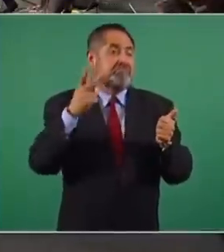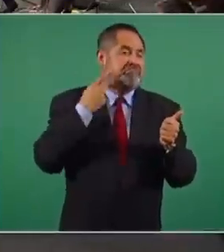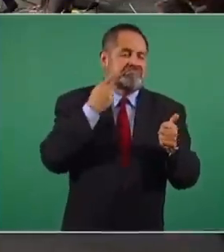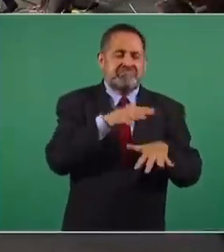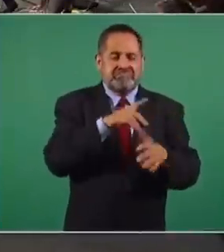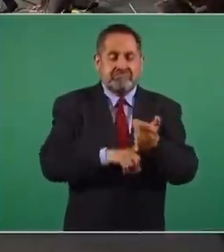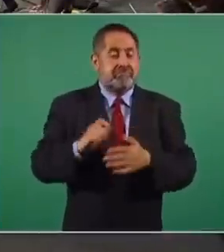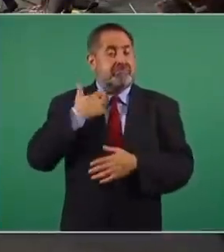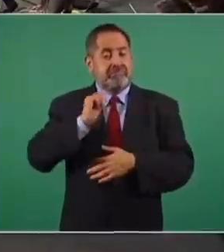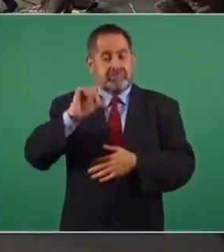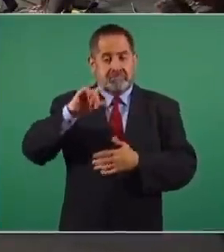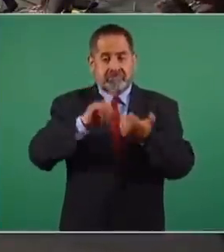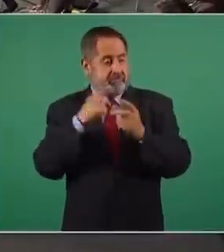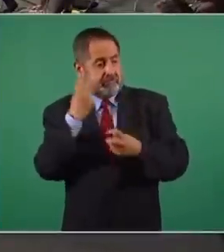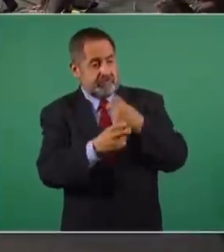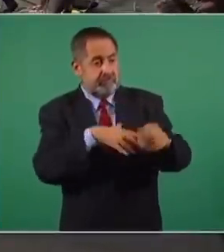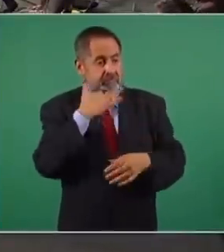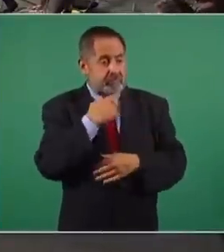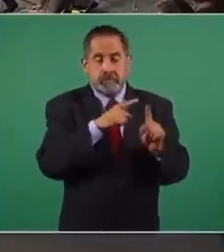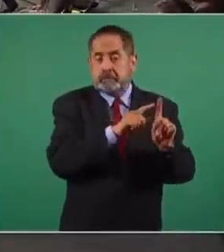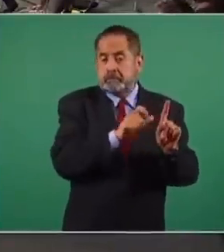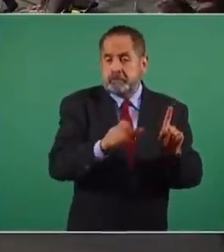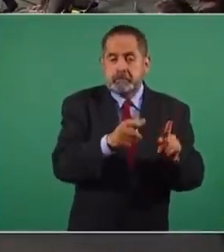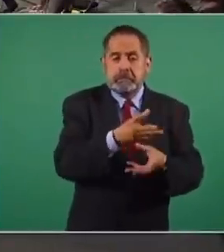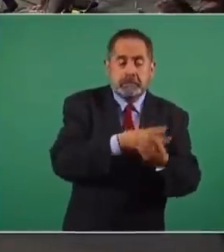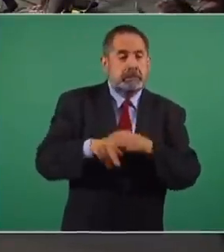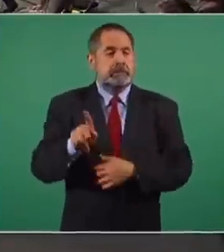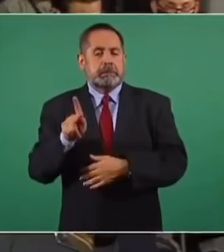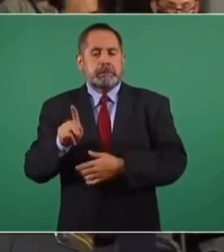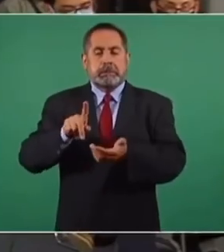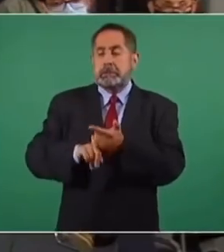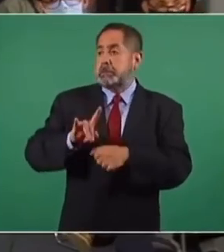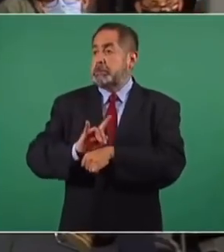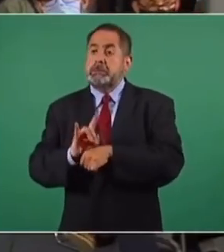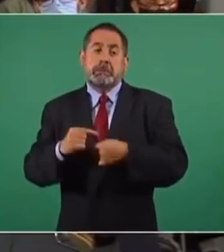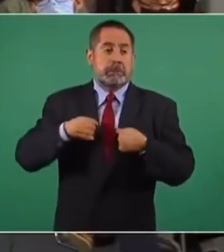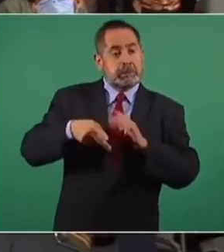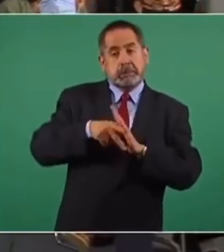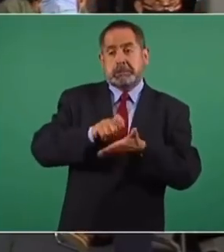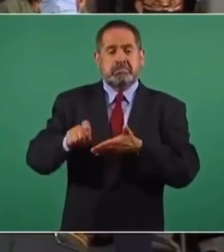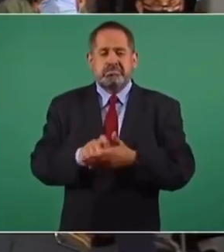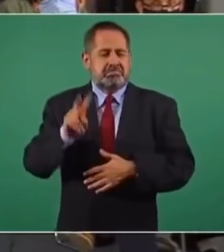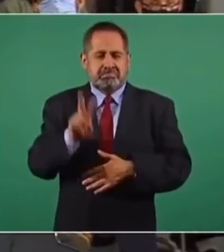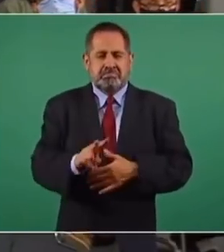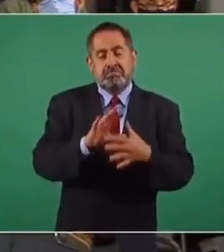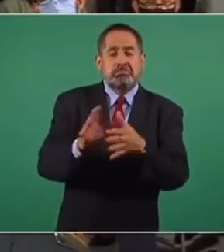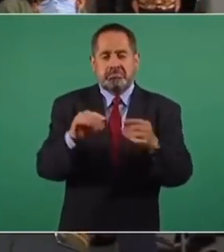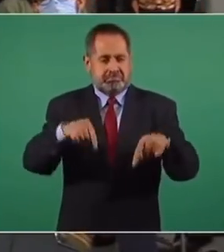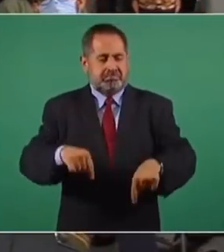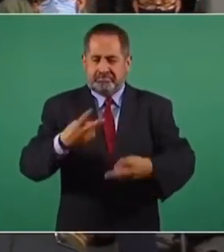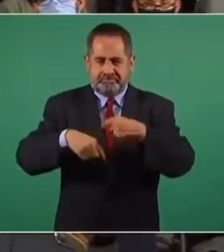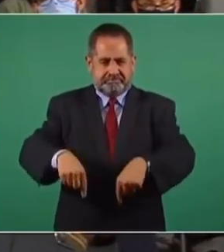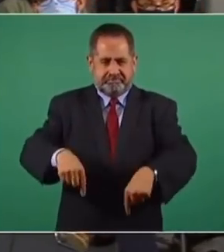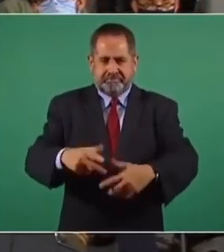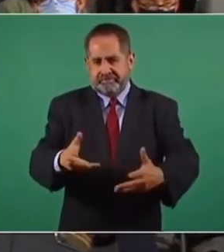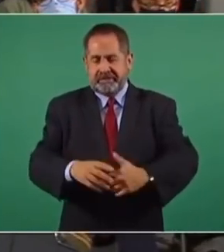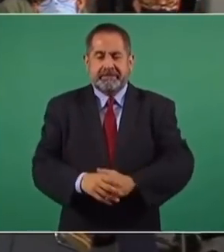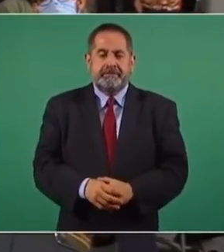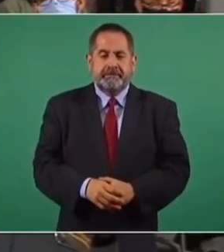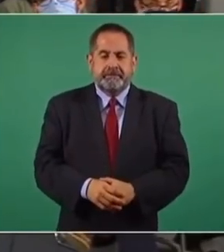y hasta exfuncionarios públicos acusados de corrupción, que se disfrazan aquí en esta conferencia de periodistas y que sólo han venido a susurrar dulzuras. Segundo,